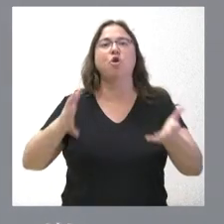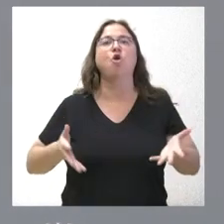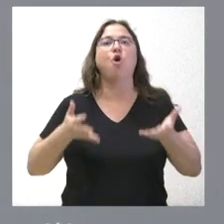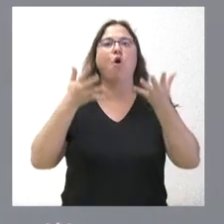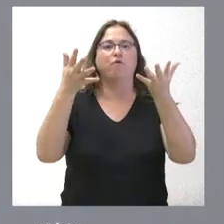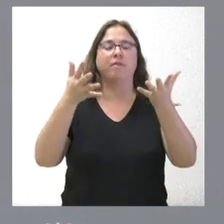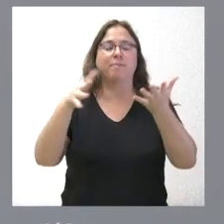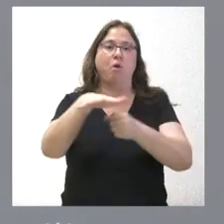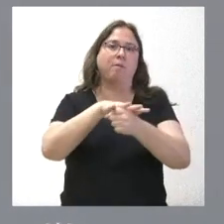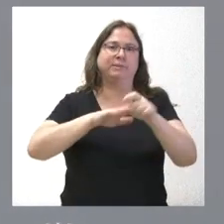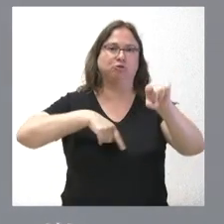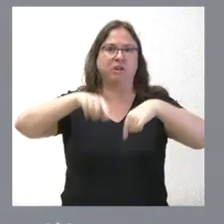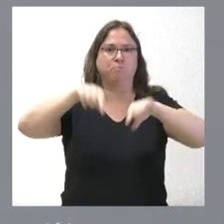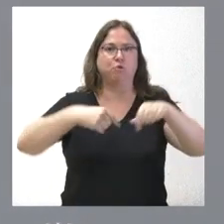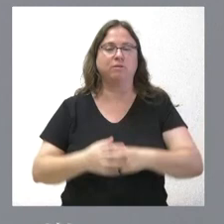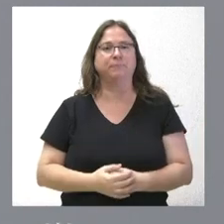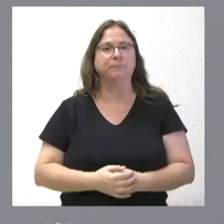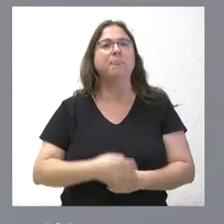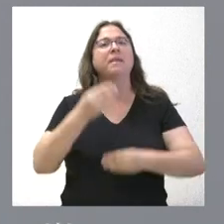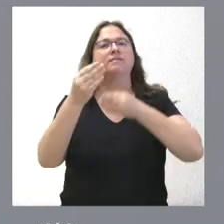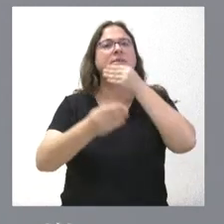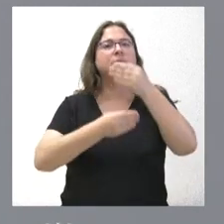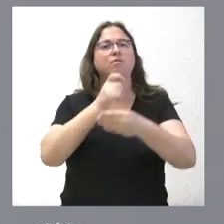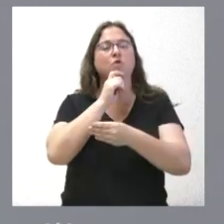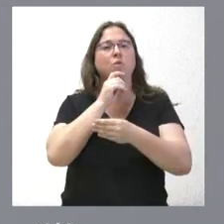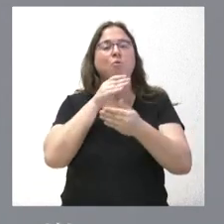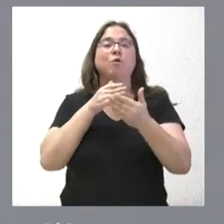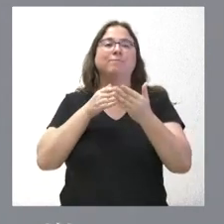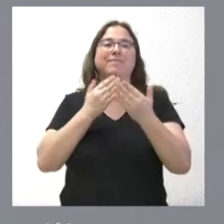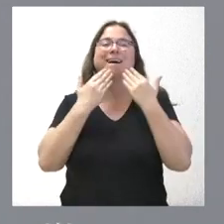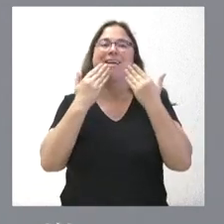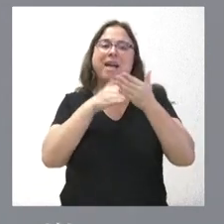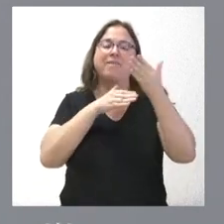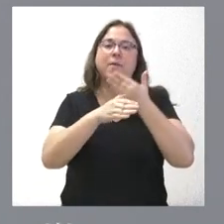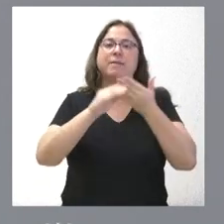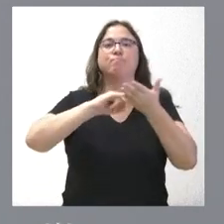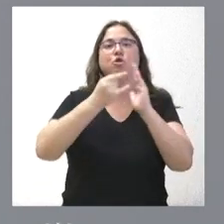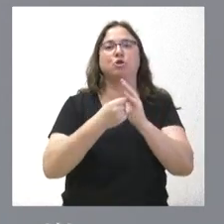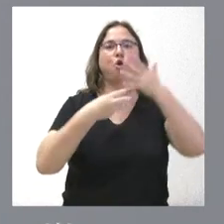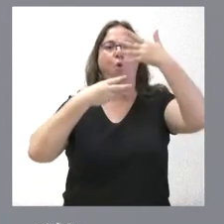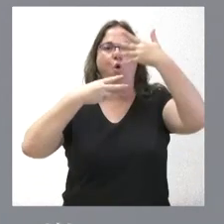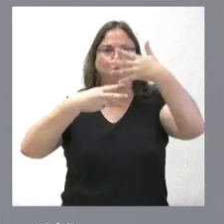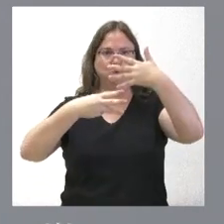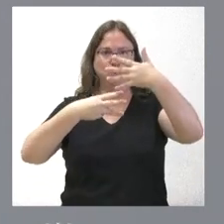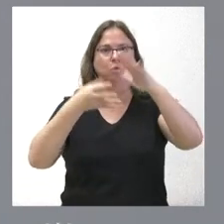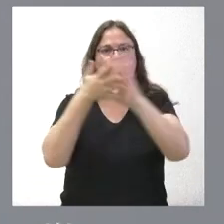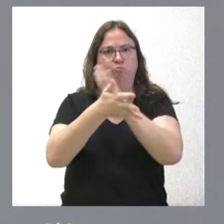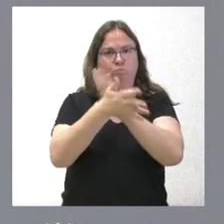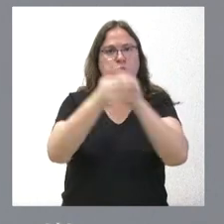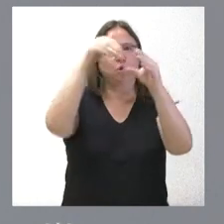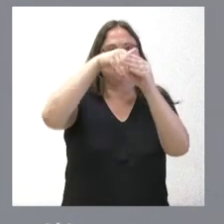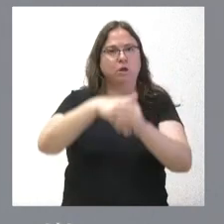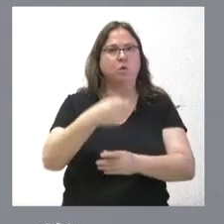ámbito. Se actuará a través de ocho proyectos, que paso a relatarles con el contenido